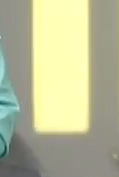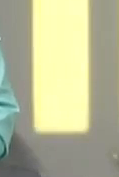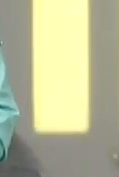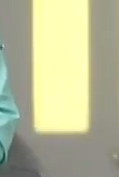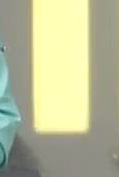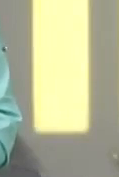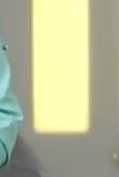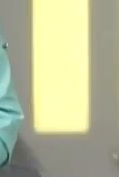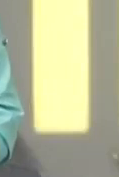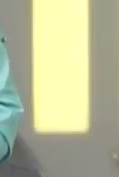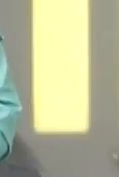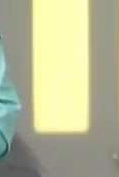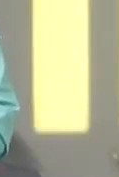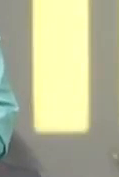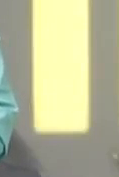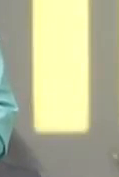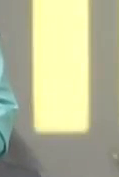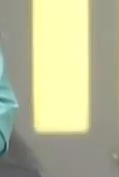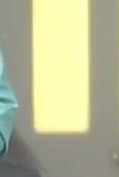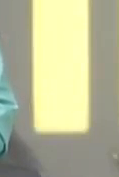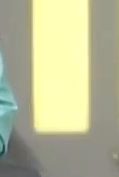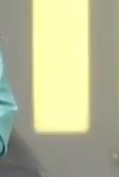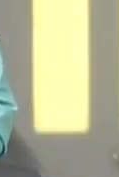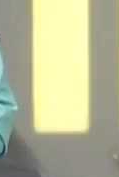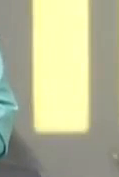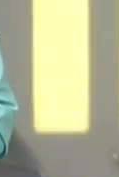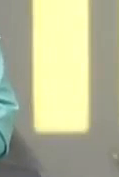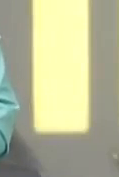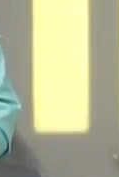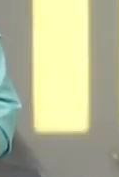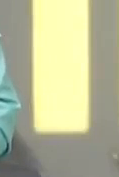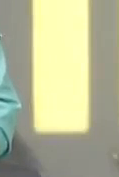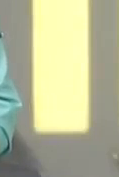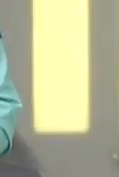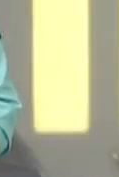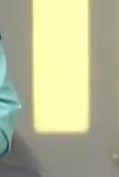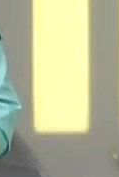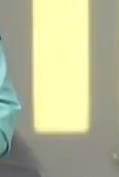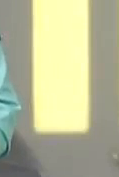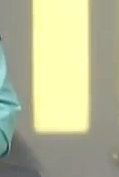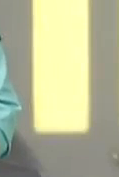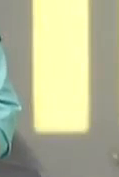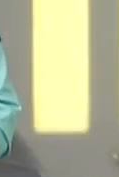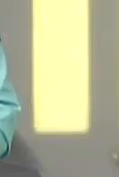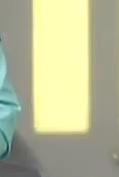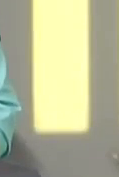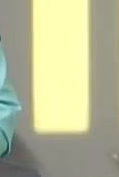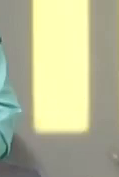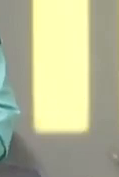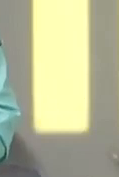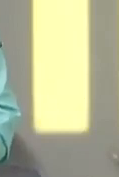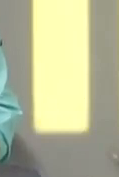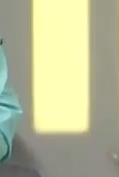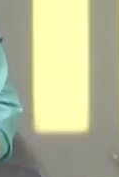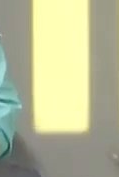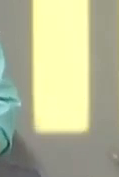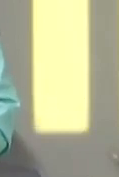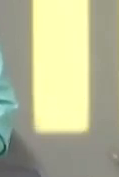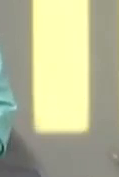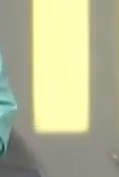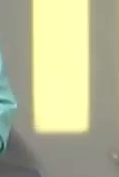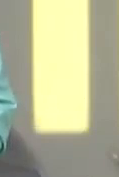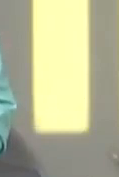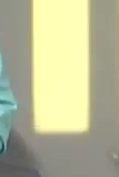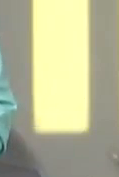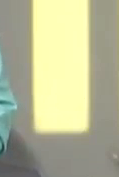adelantos en materia de salud y en materia educativa dio información relevante referente al impulso de